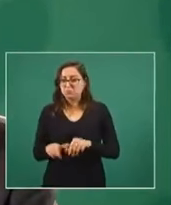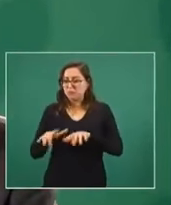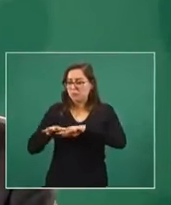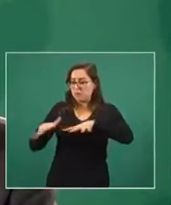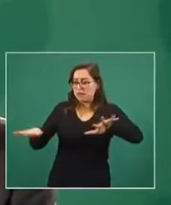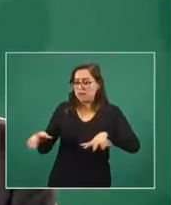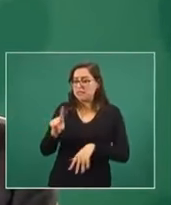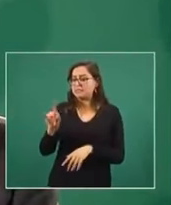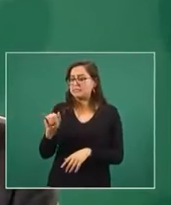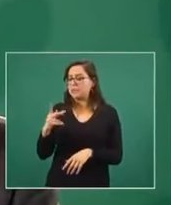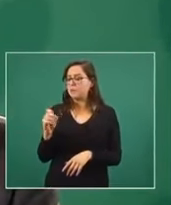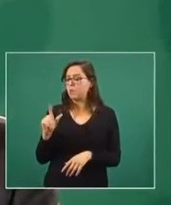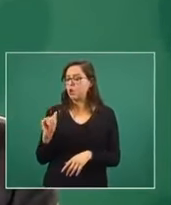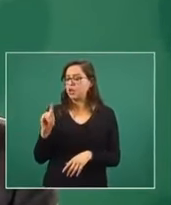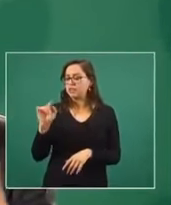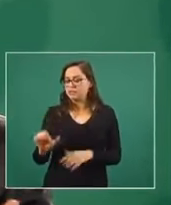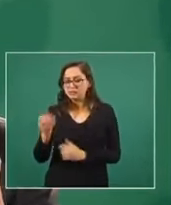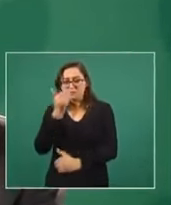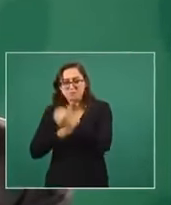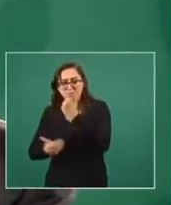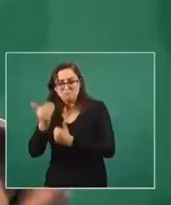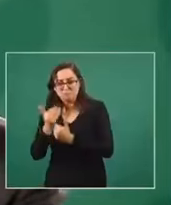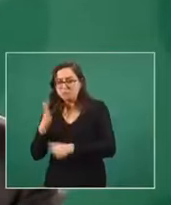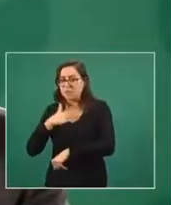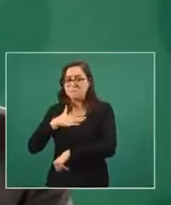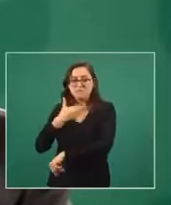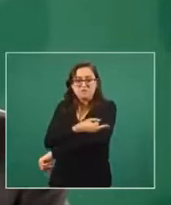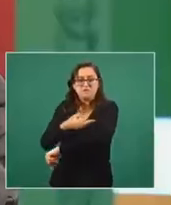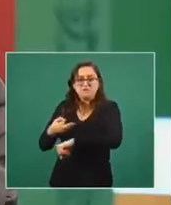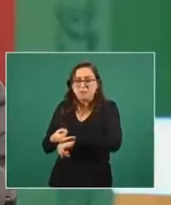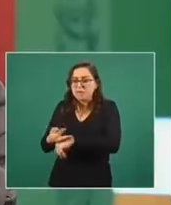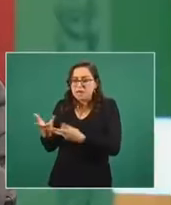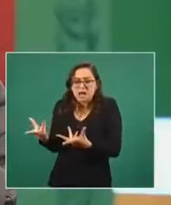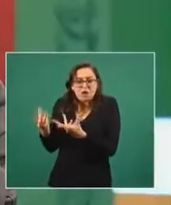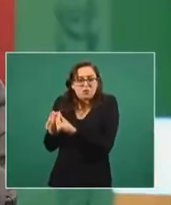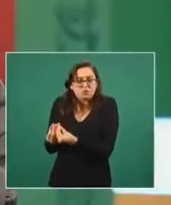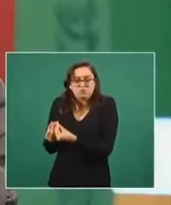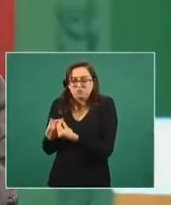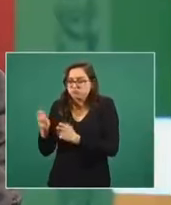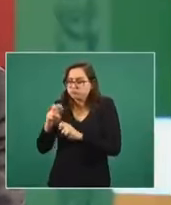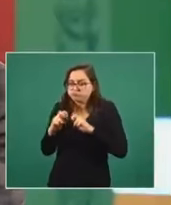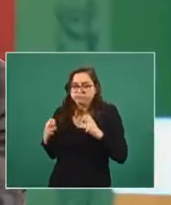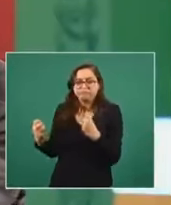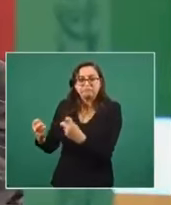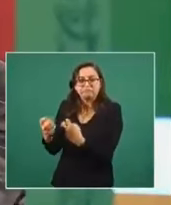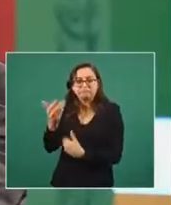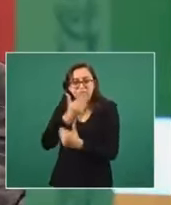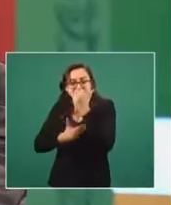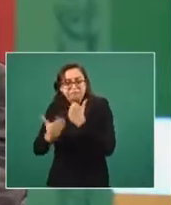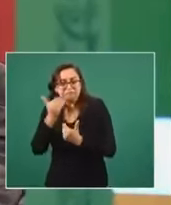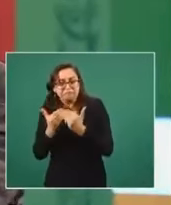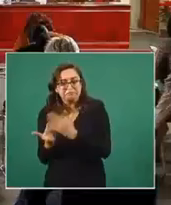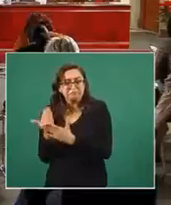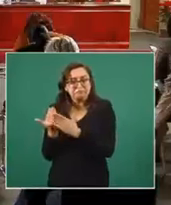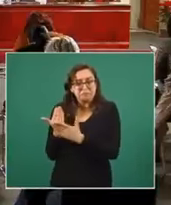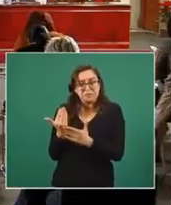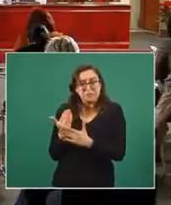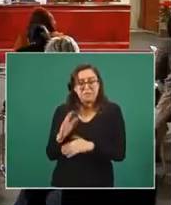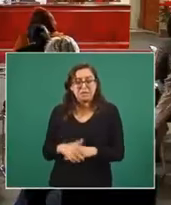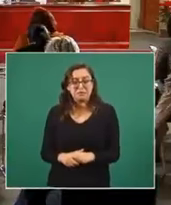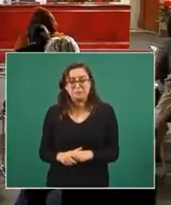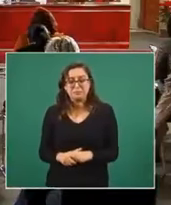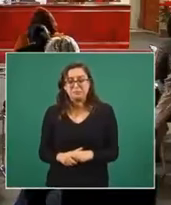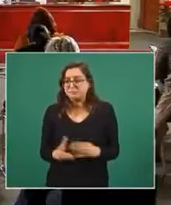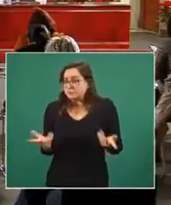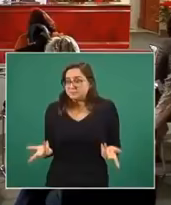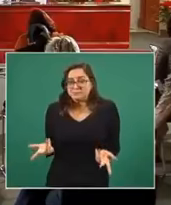de Cipolite, tomando los alimentos, junto con la familia con los que viajamos a esto. Entonces, ahí se ve precisamente cómo